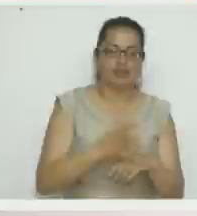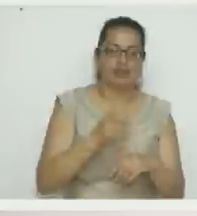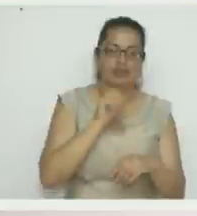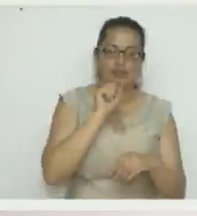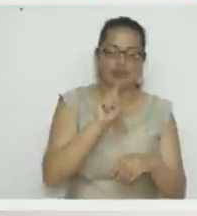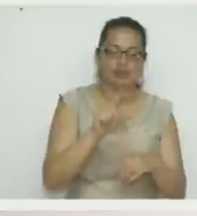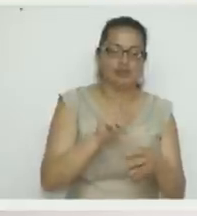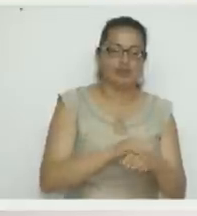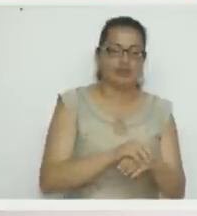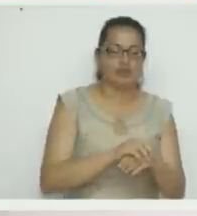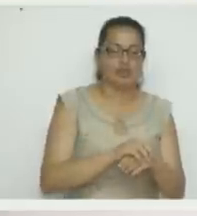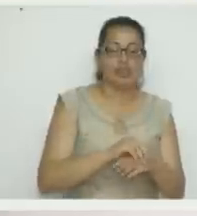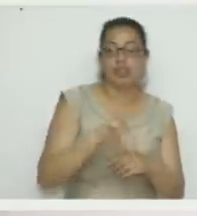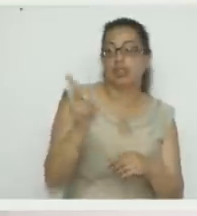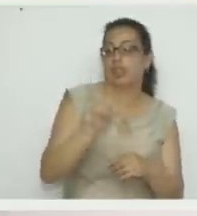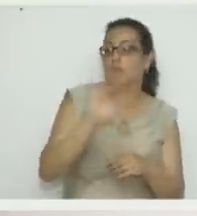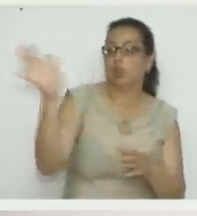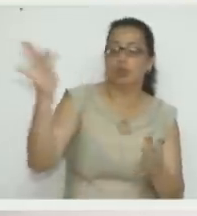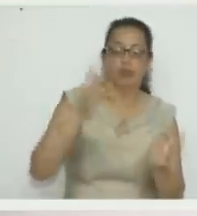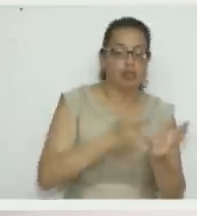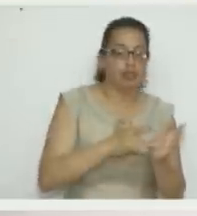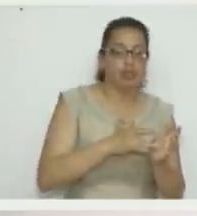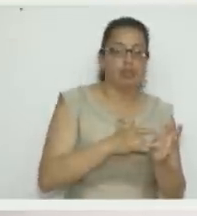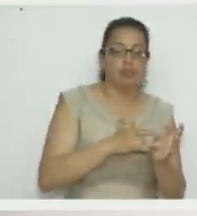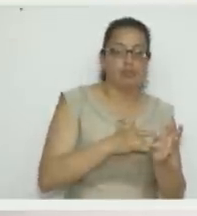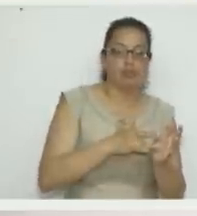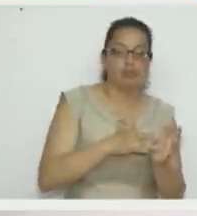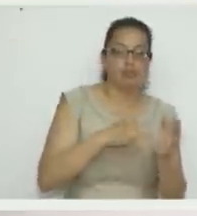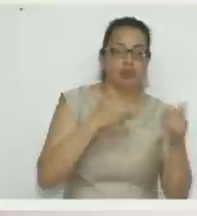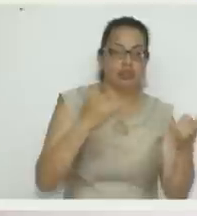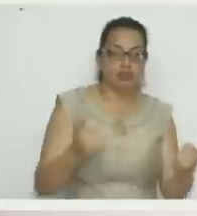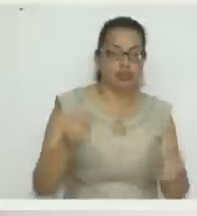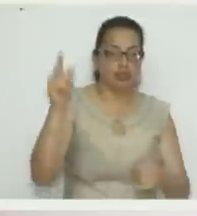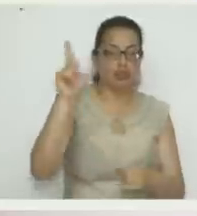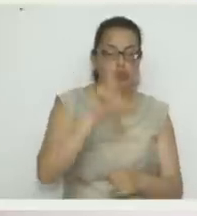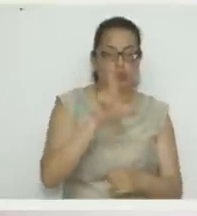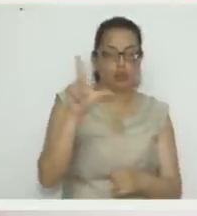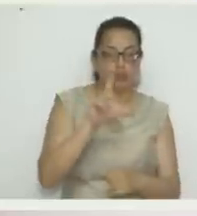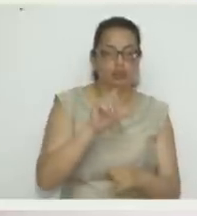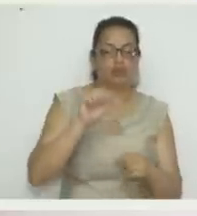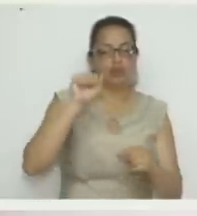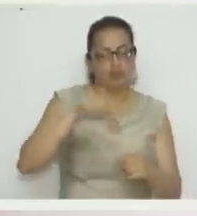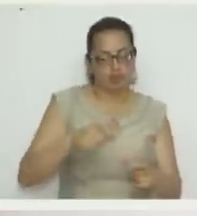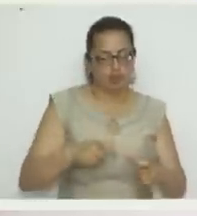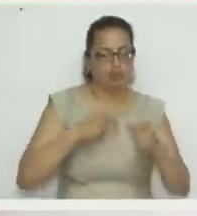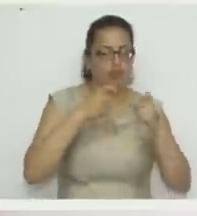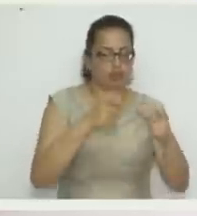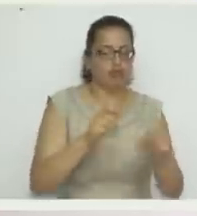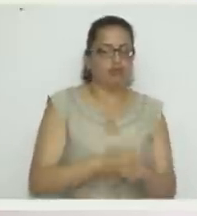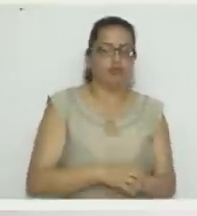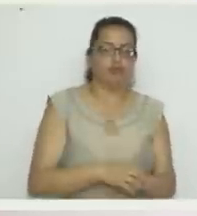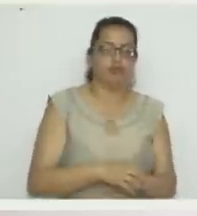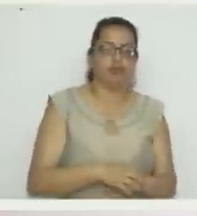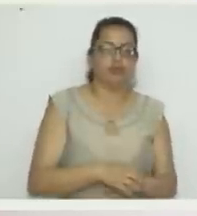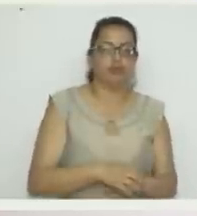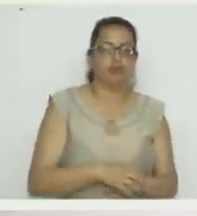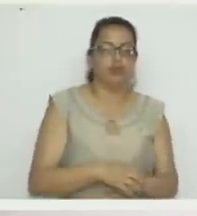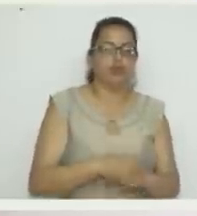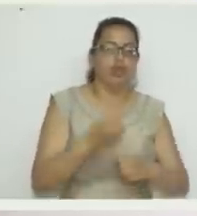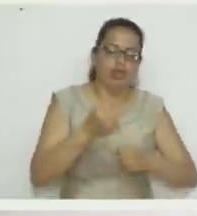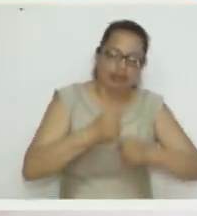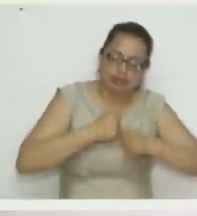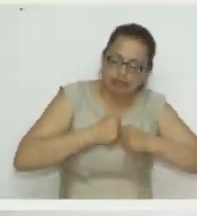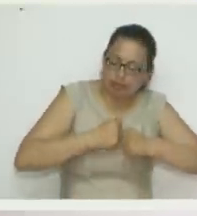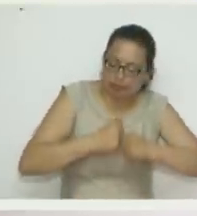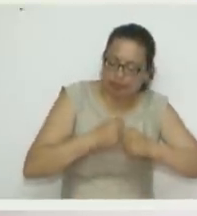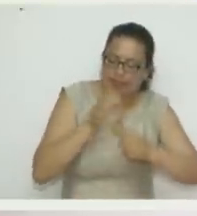Es que no, si no me vienen, mire, Ingrid, si no vienen de aquí al lunes, se lo obsequio. Sí, señora. Entonces, haga fuerza que no